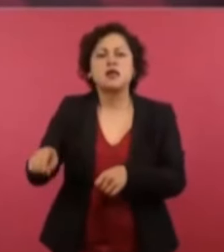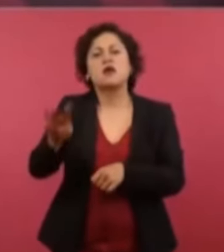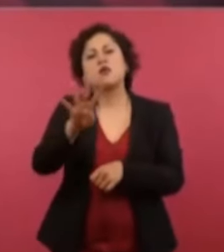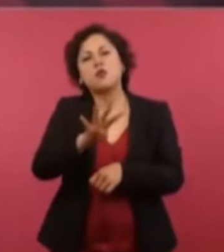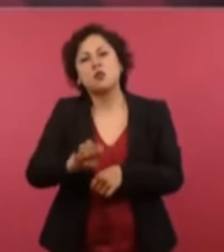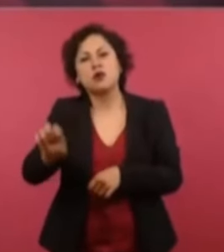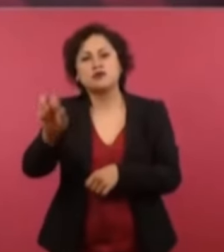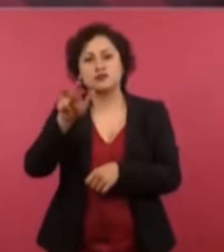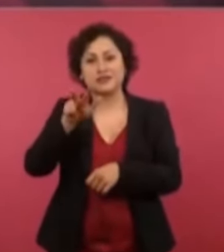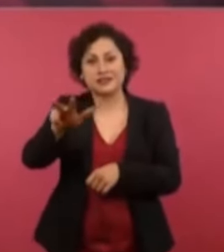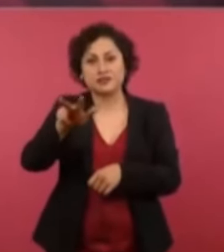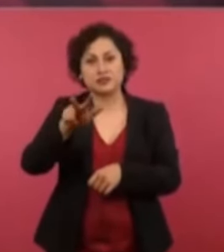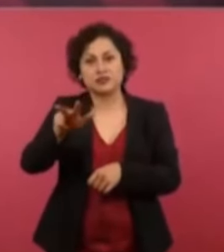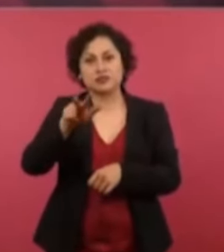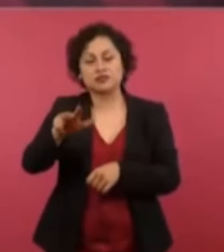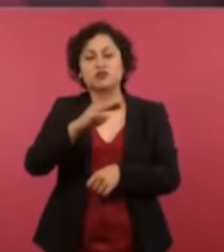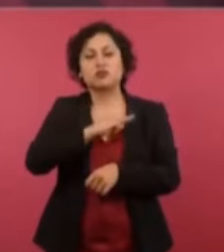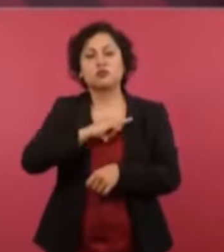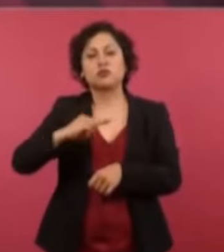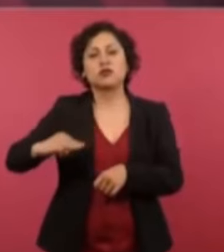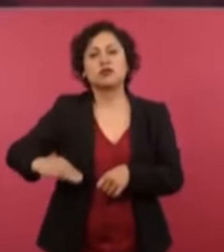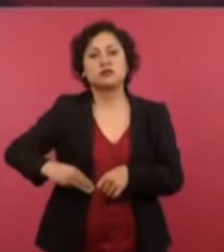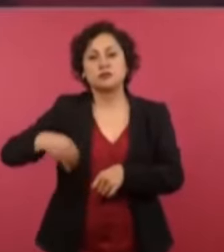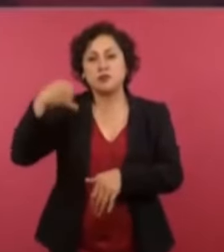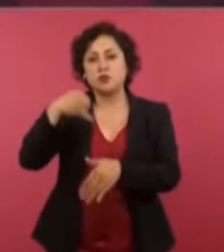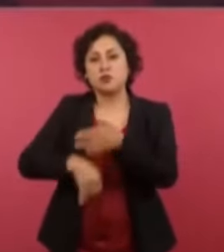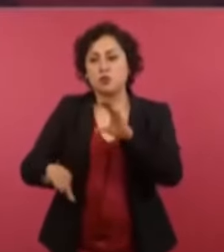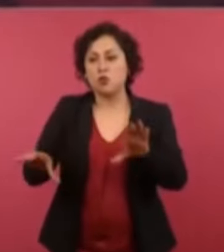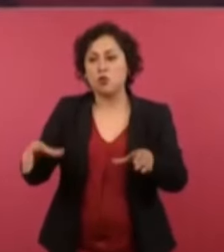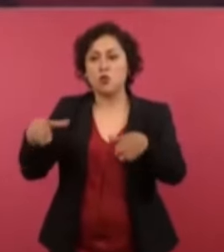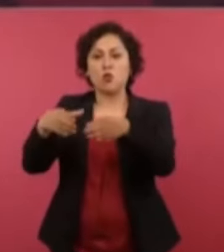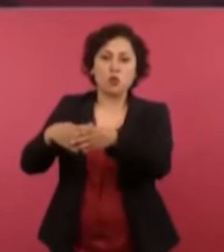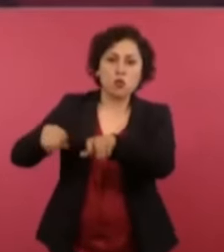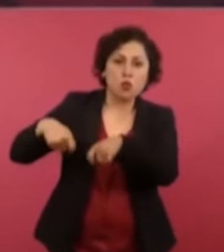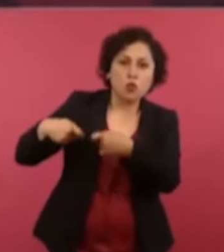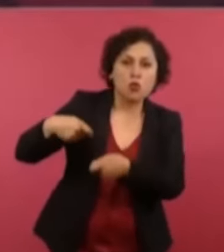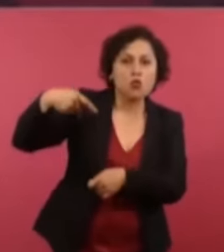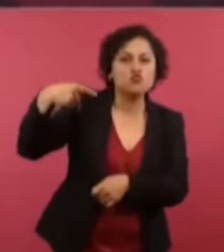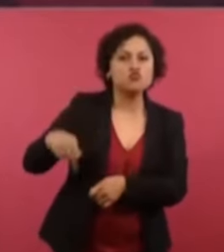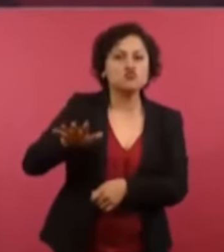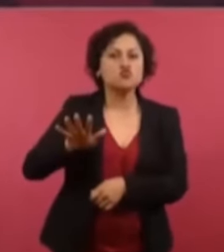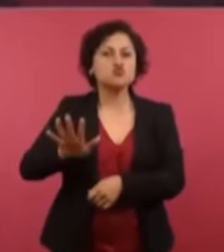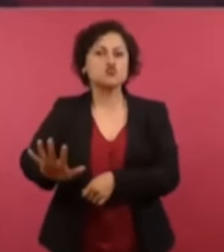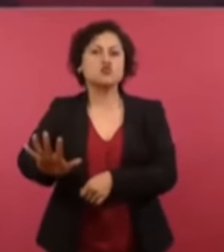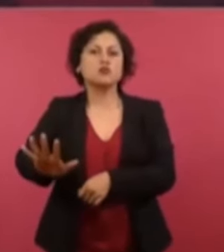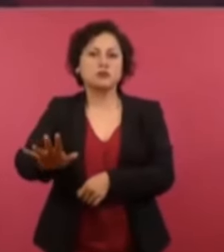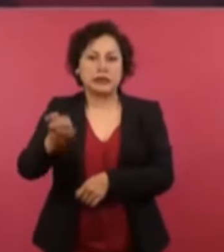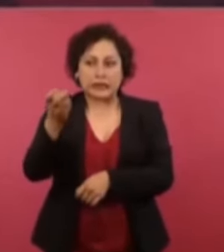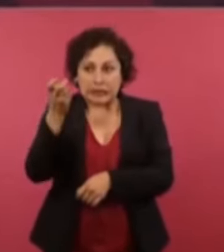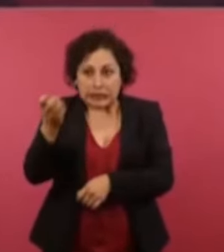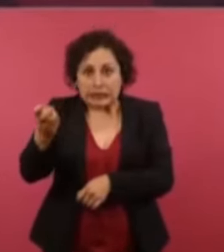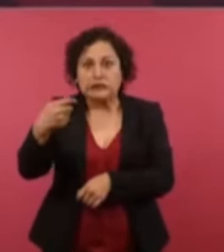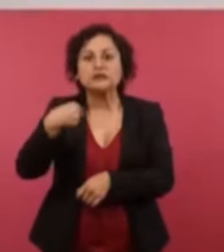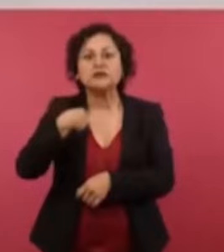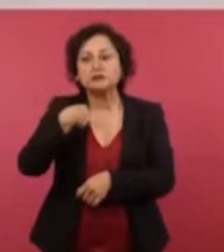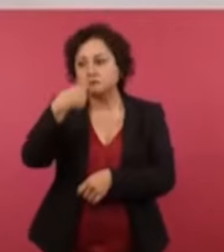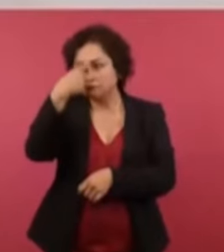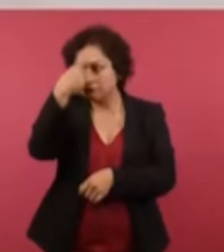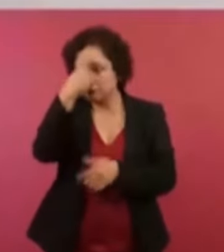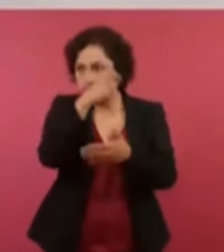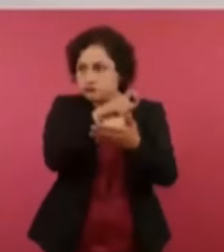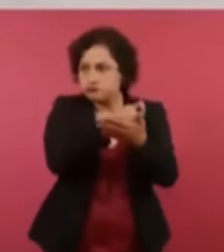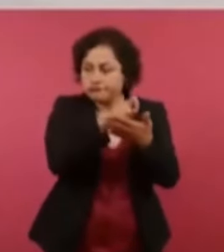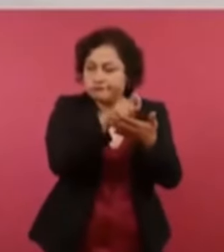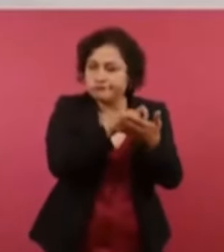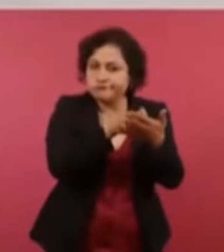municipios de usos y costumbres. Entonces, es todo. Era el